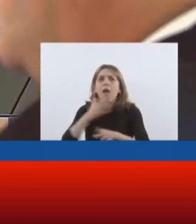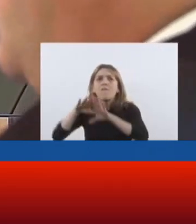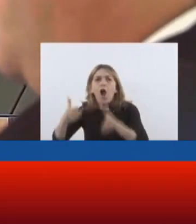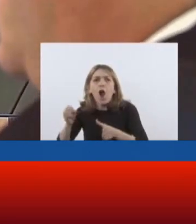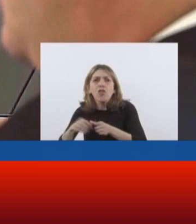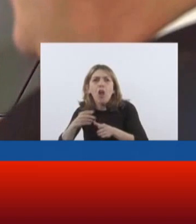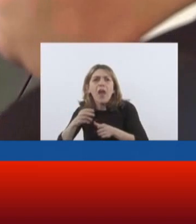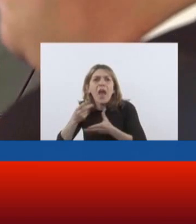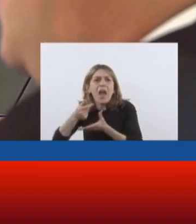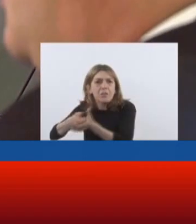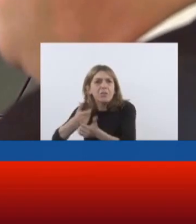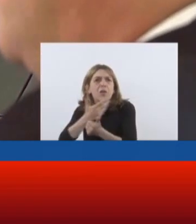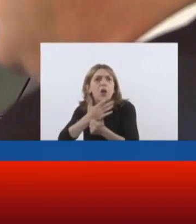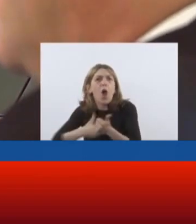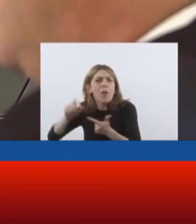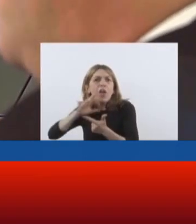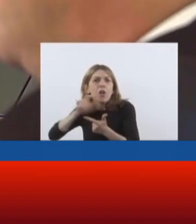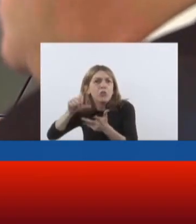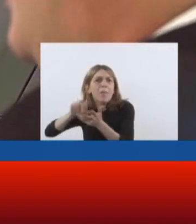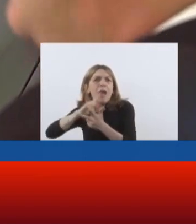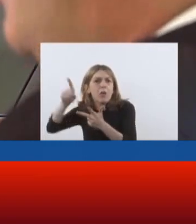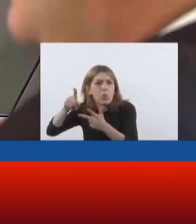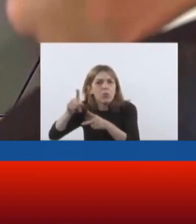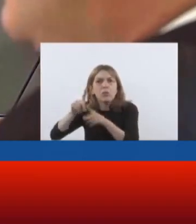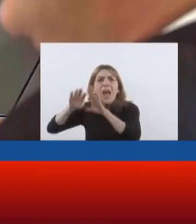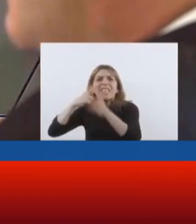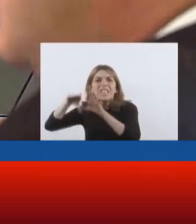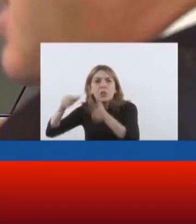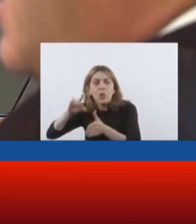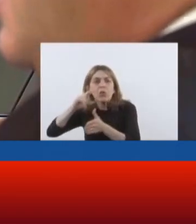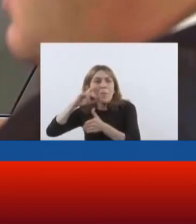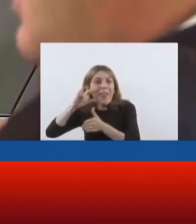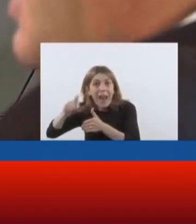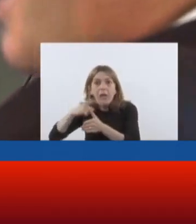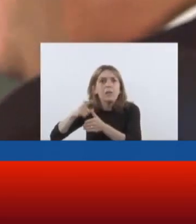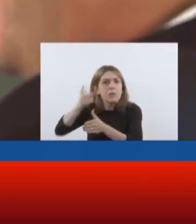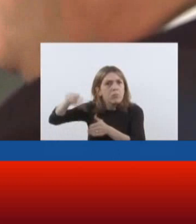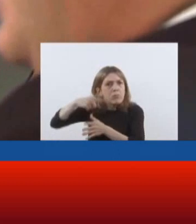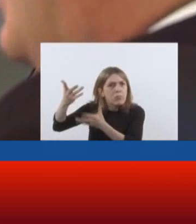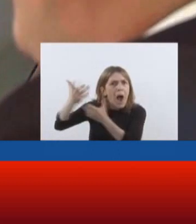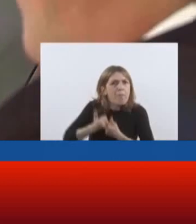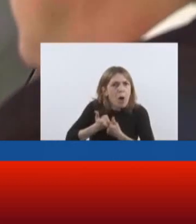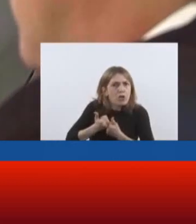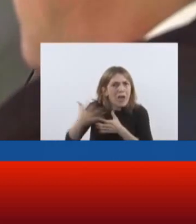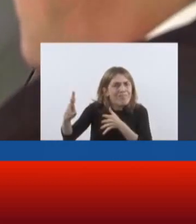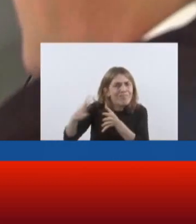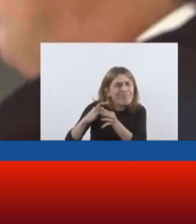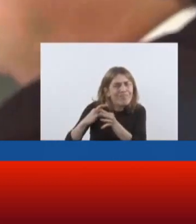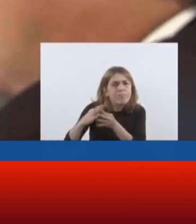el Instituto Gamaleya, estuvo al lado de los argentinos, ayudándonos a conseguir las vacunas que